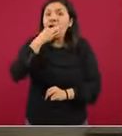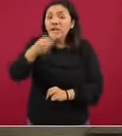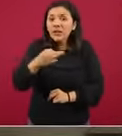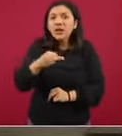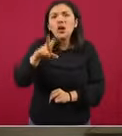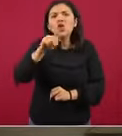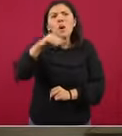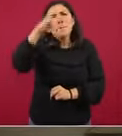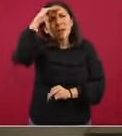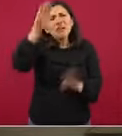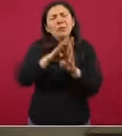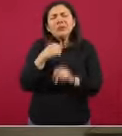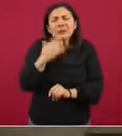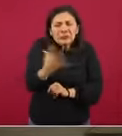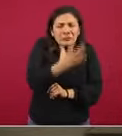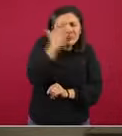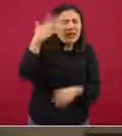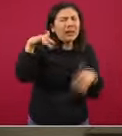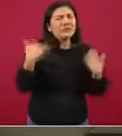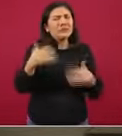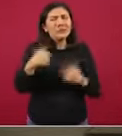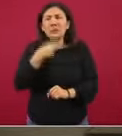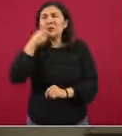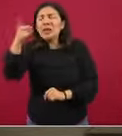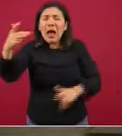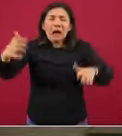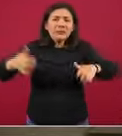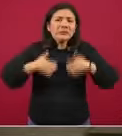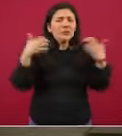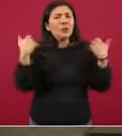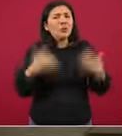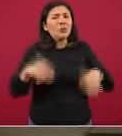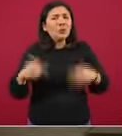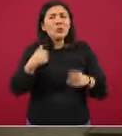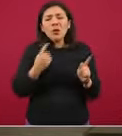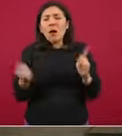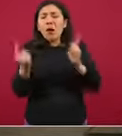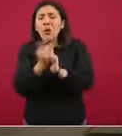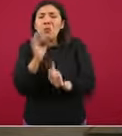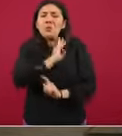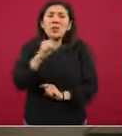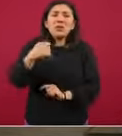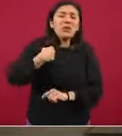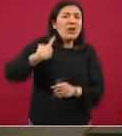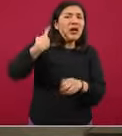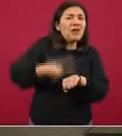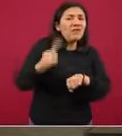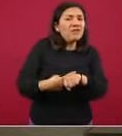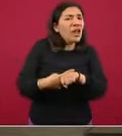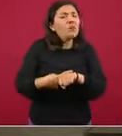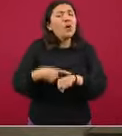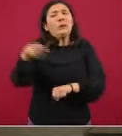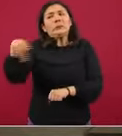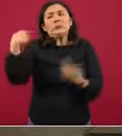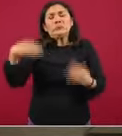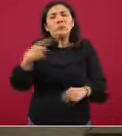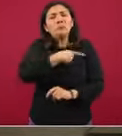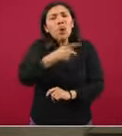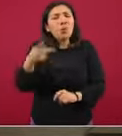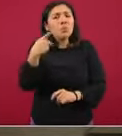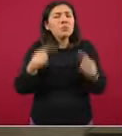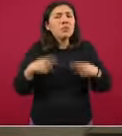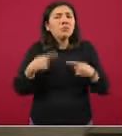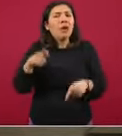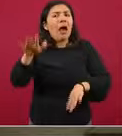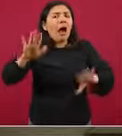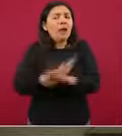estigma, de pena, de, híjoles, que cómo le voy a decir al otro que ya estuve, que igual y soy positivo, pobre persona, va a tener